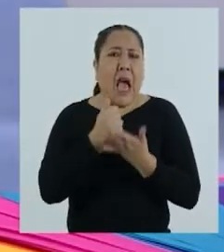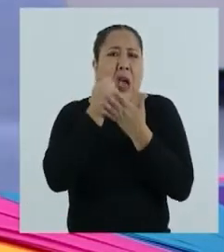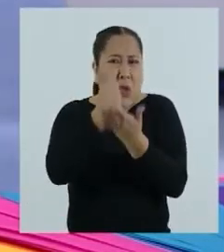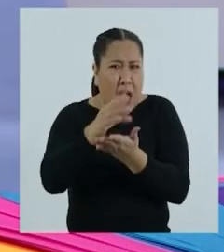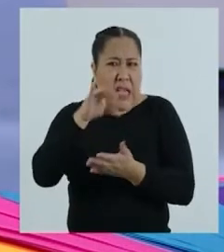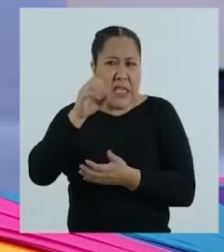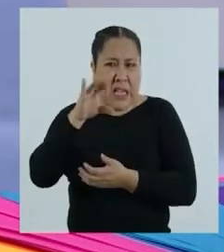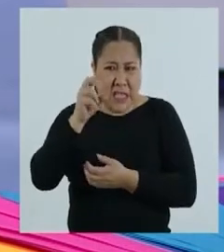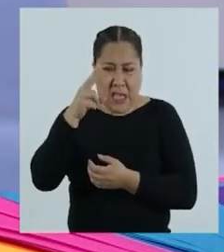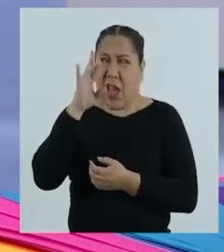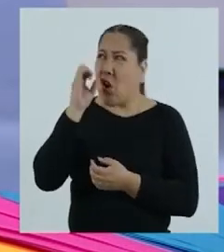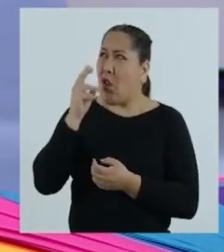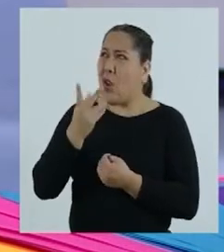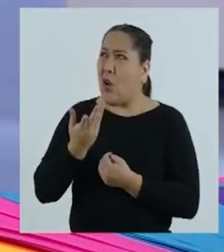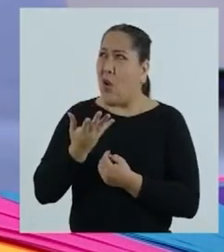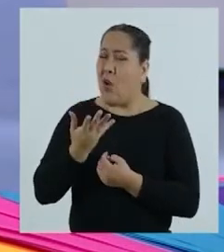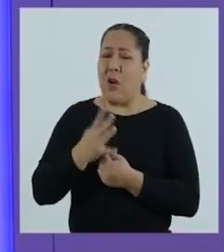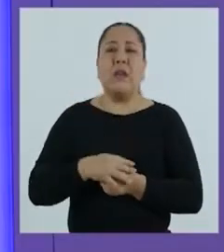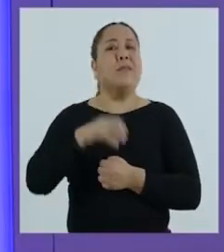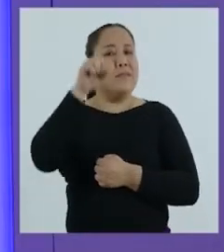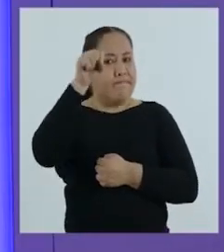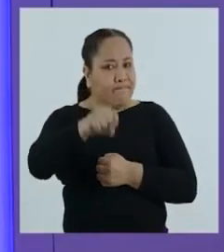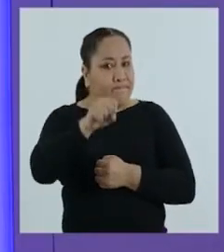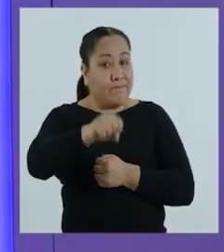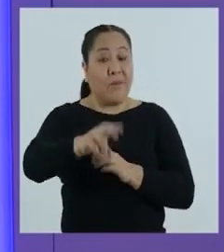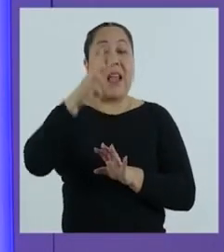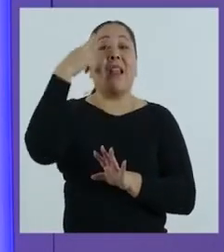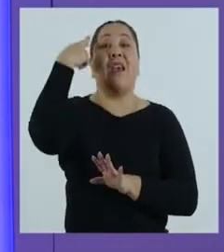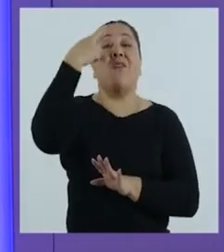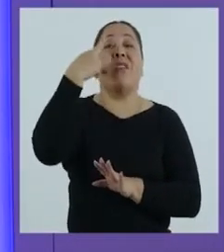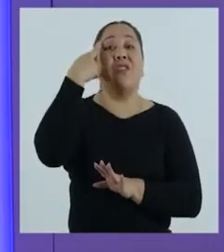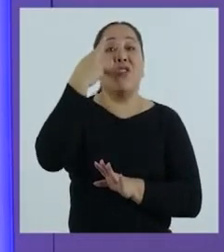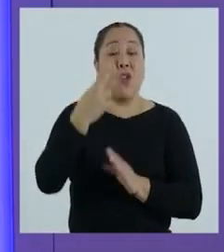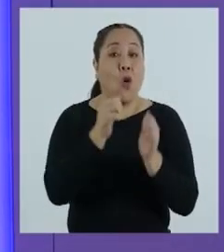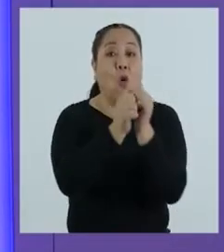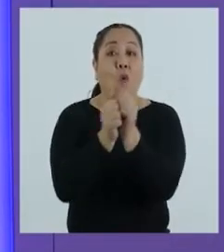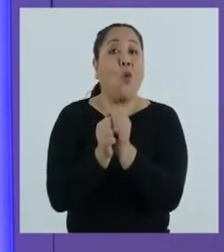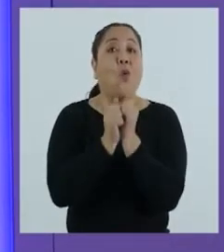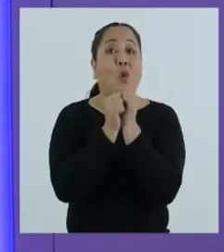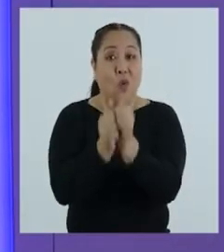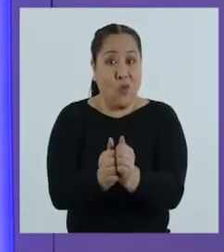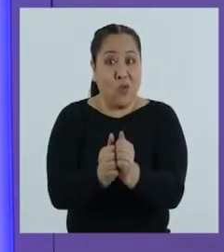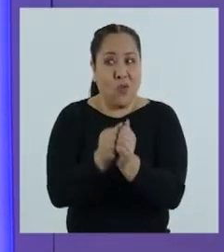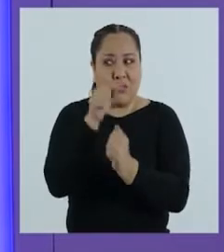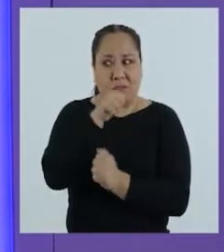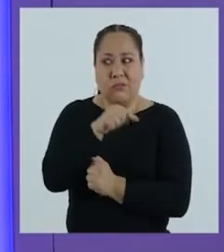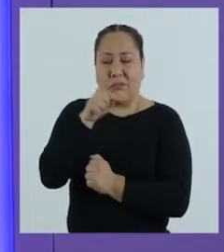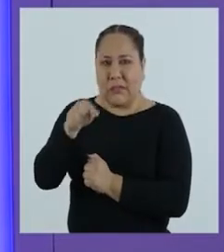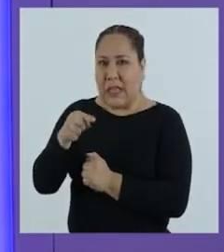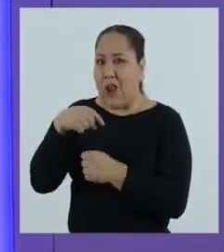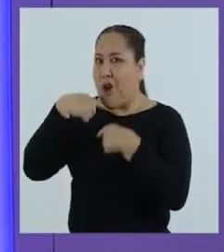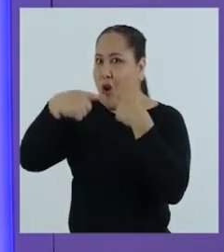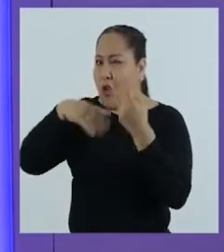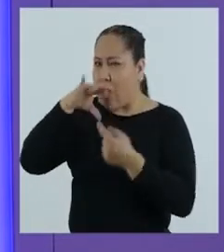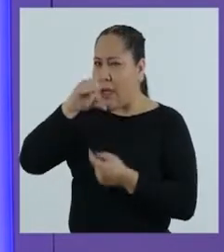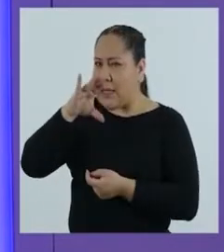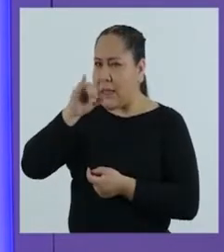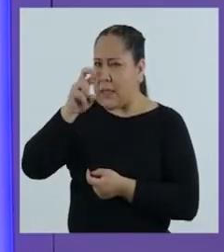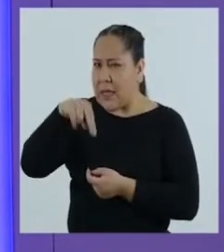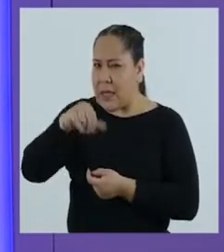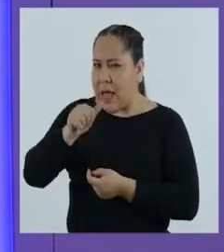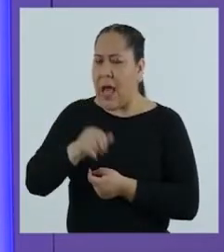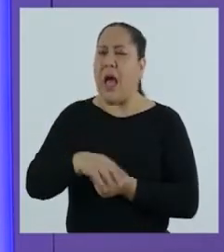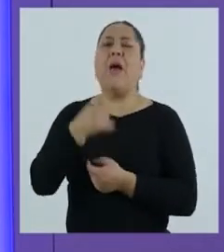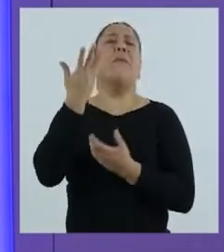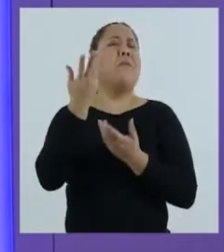¿Podemos ayudar a asesina, Rodrigo? ¡Claro que sí! Reflexionaremos juntas y juntos sobre lo que nos contó